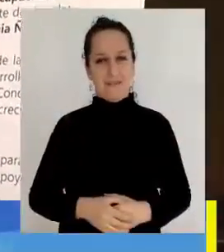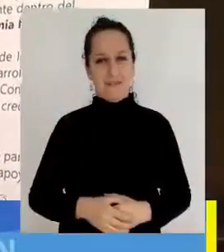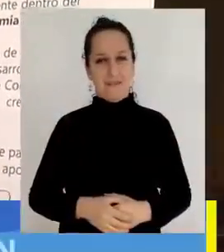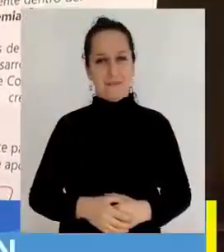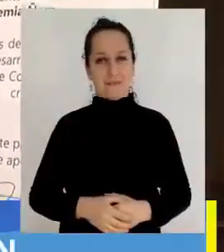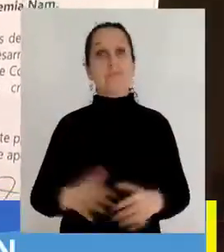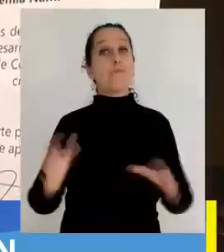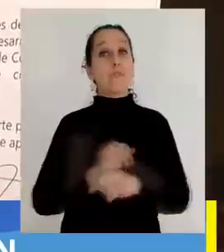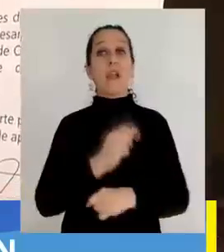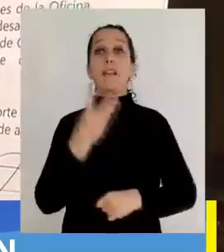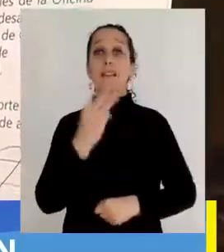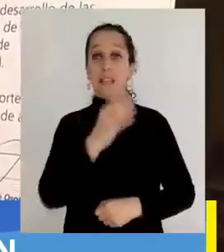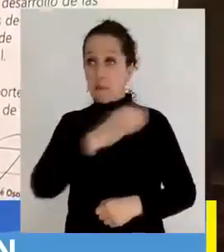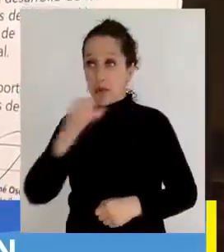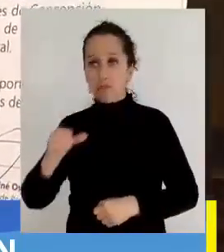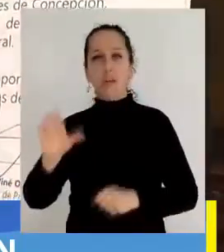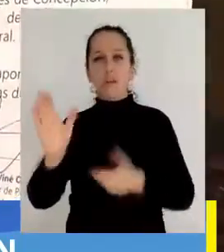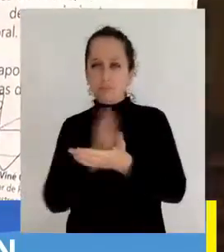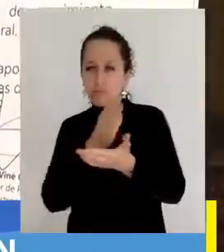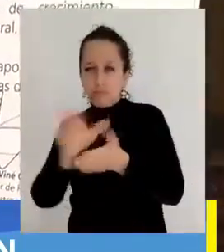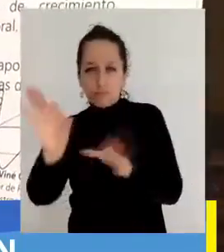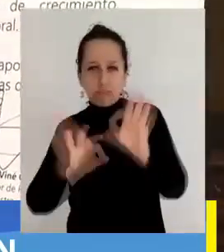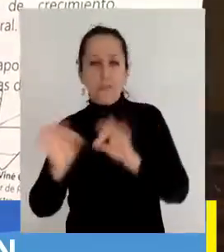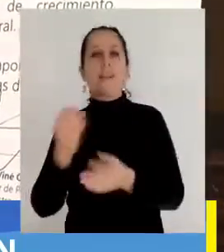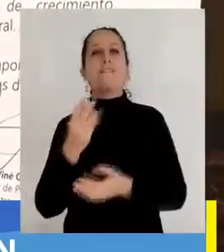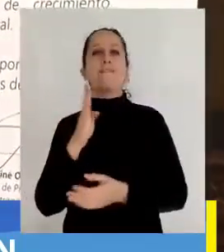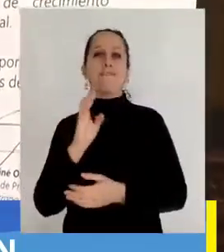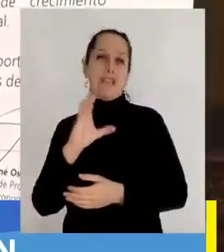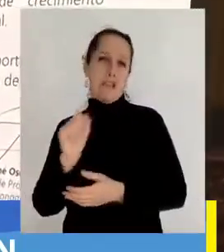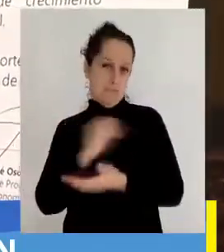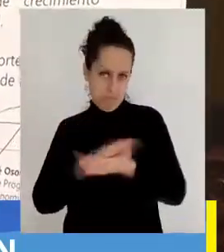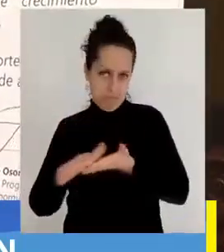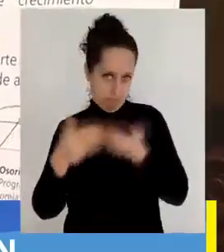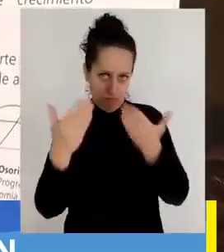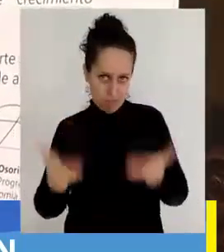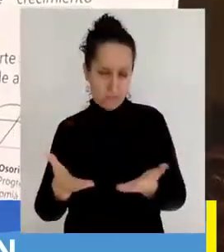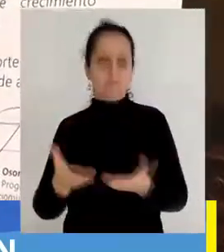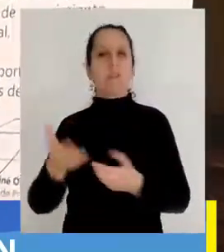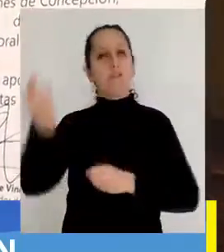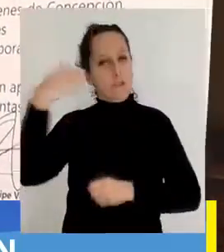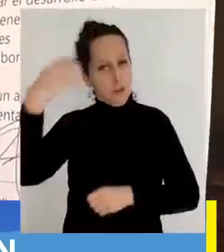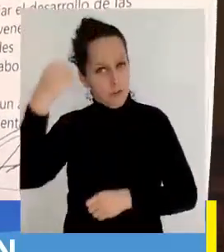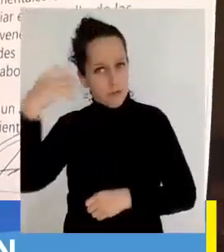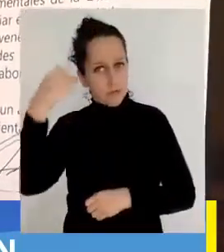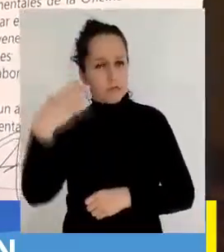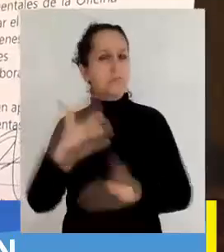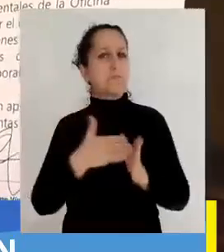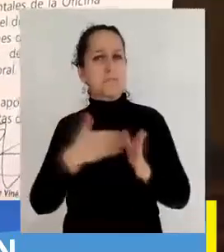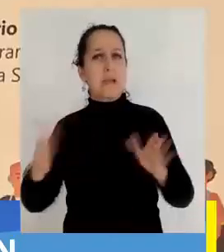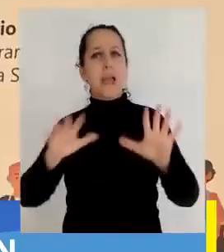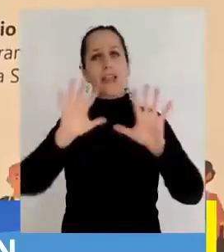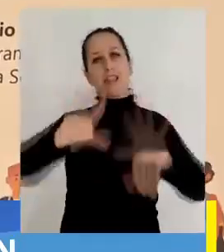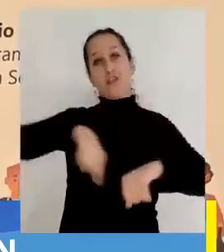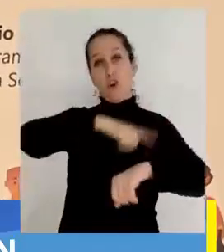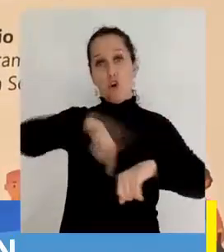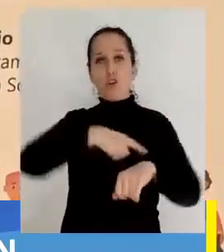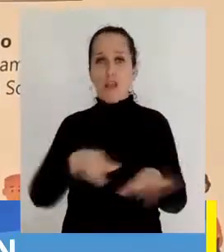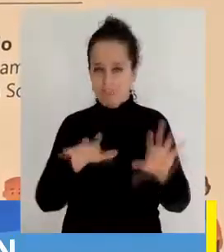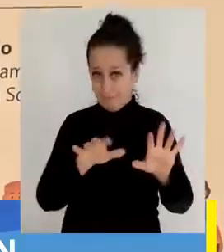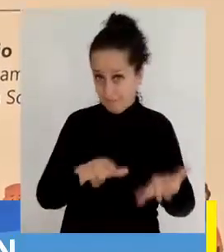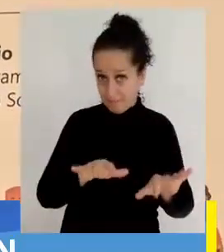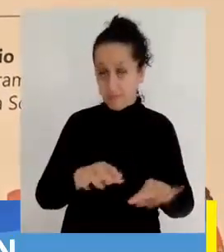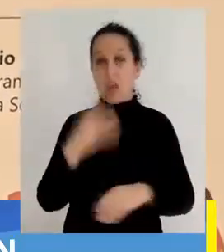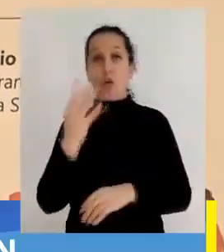En total fueron 30 los seleccionados por la beca entregada por la Fundación, que consta de un programa que contempla 10 horas de